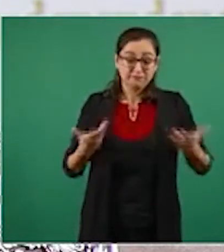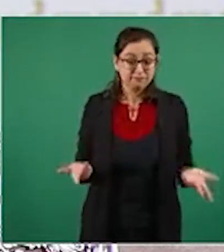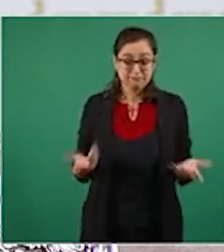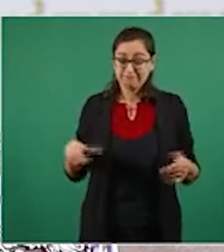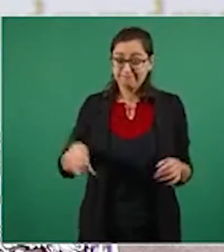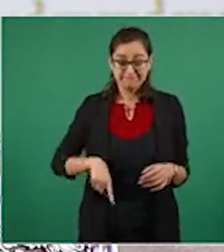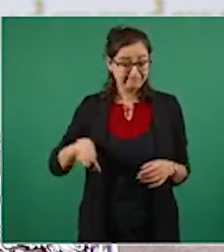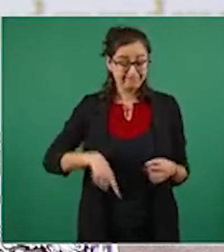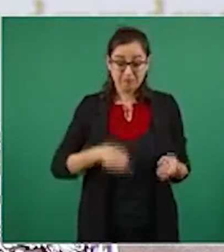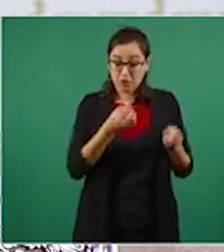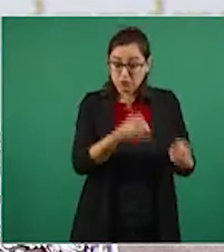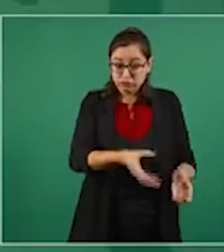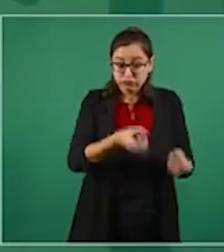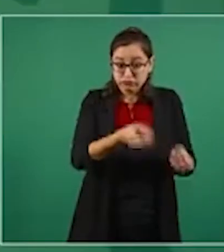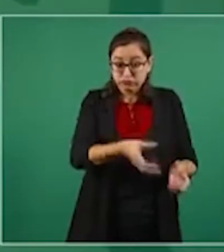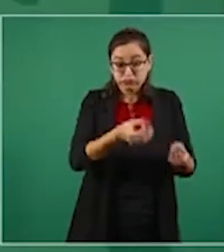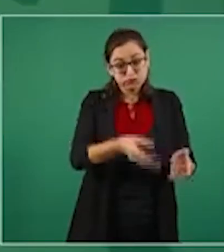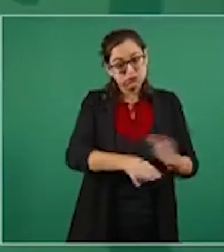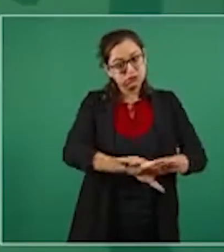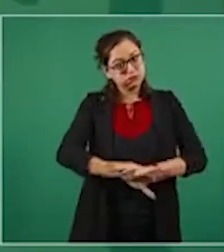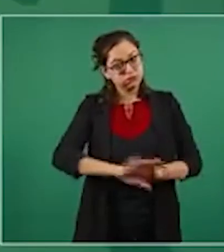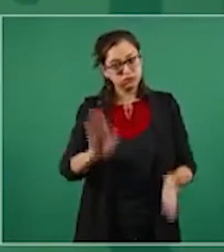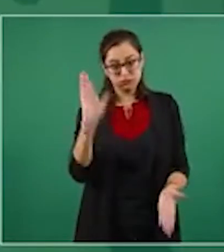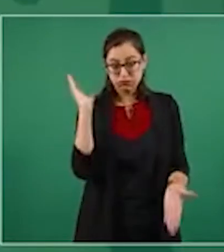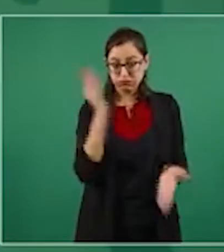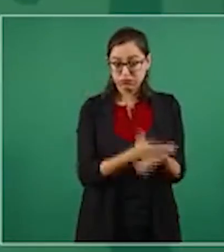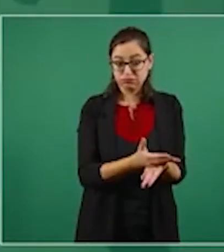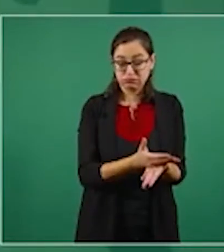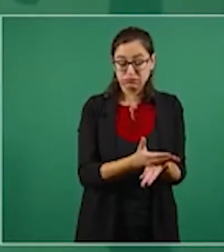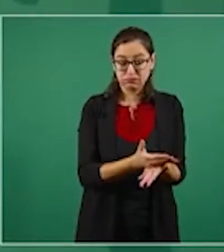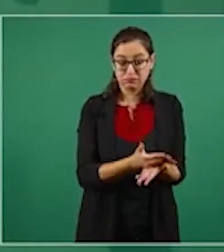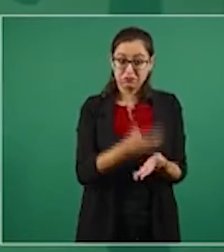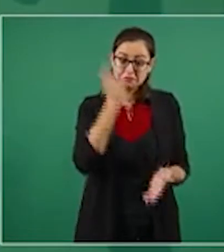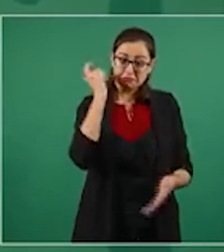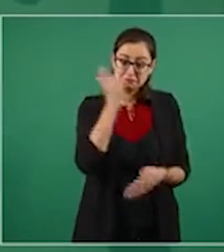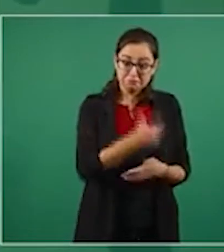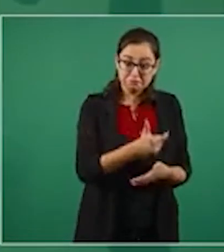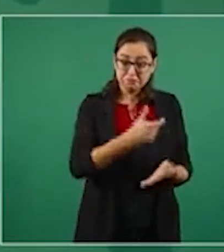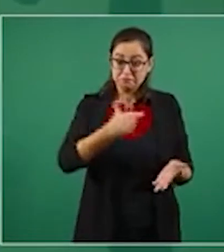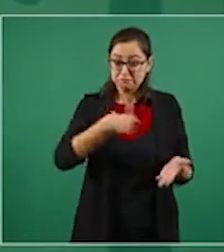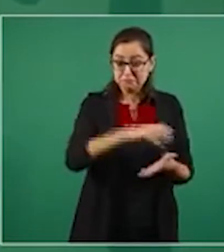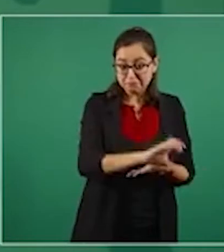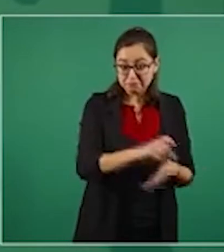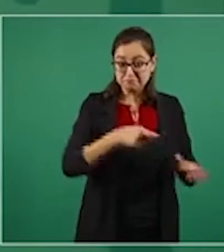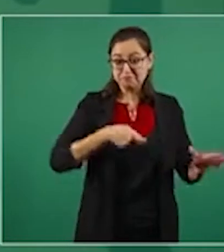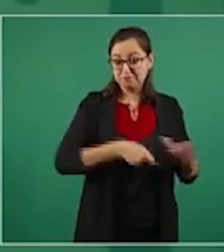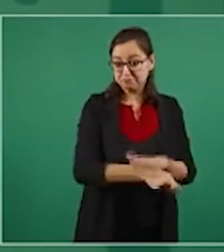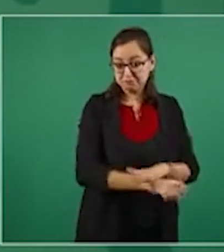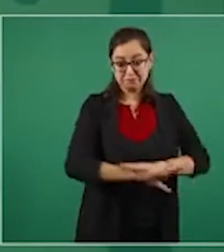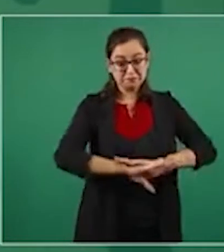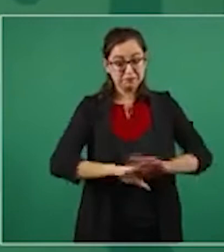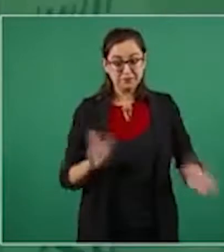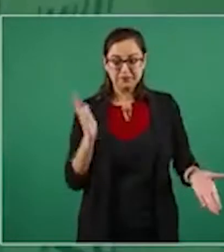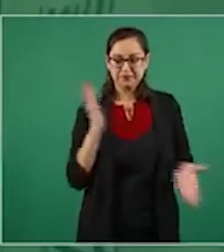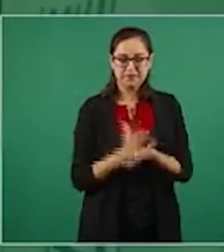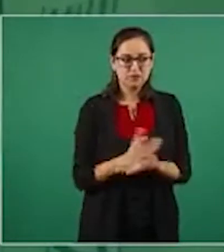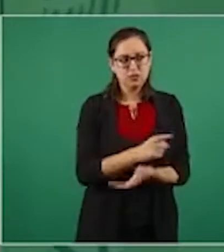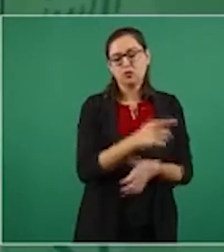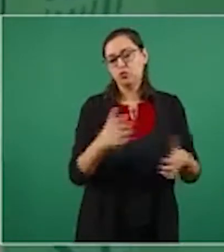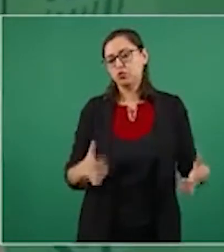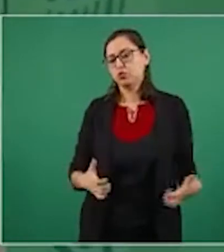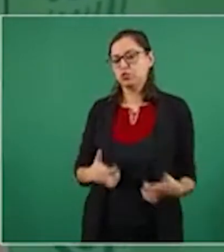subvención, se molestaron mucho.